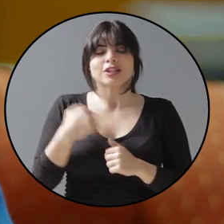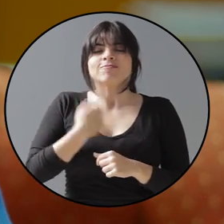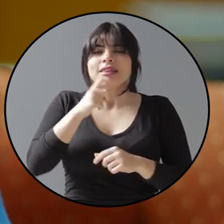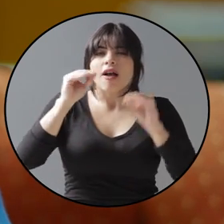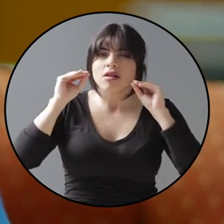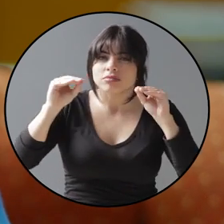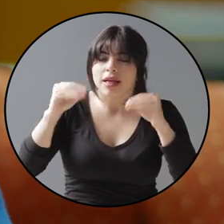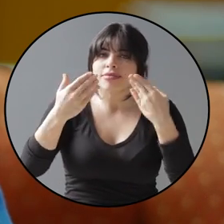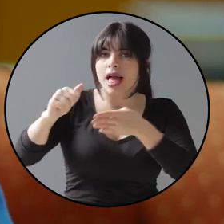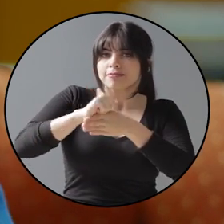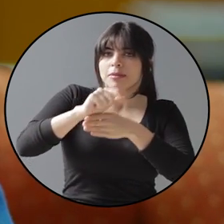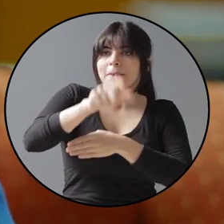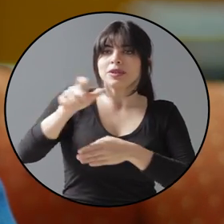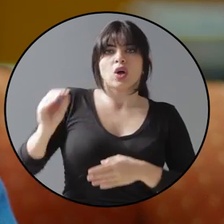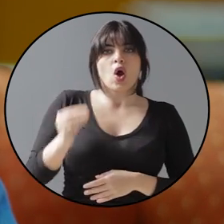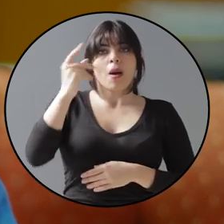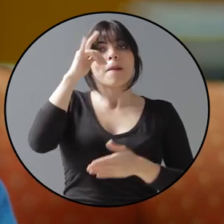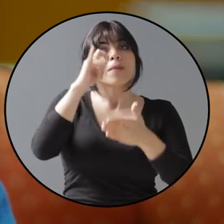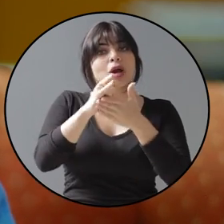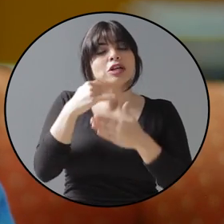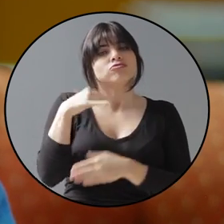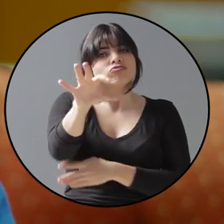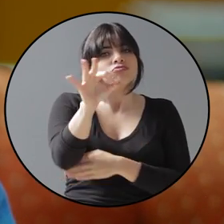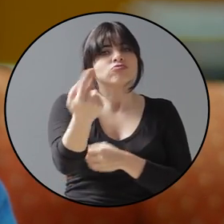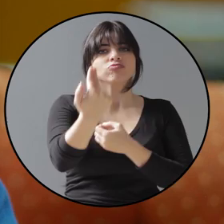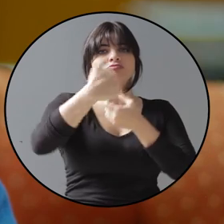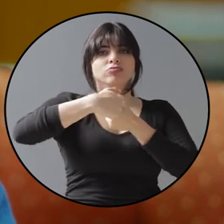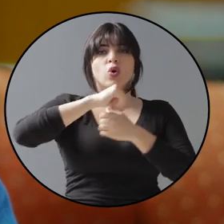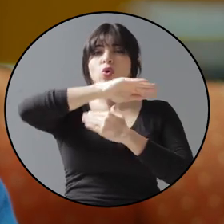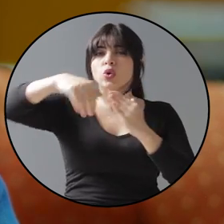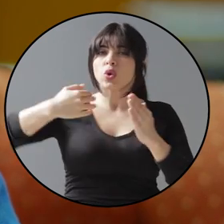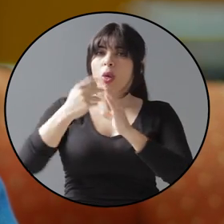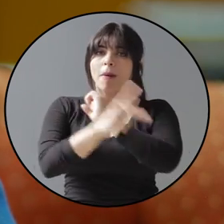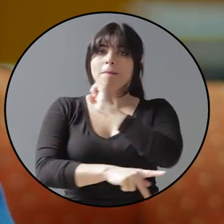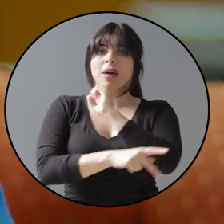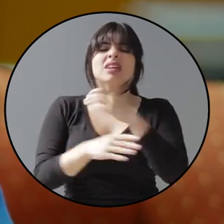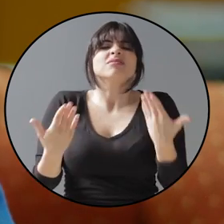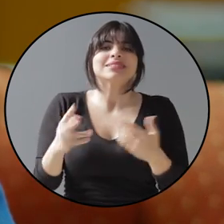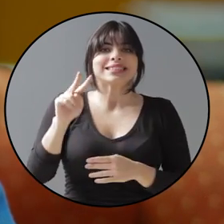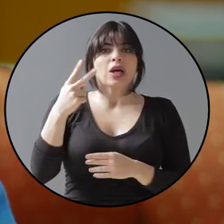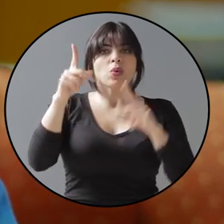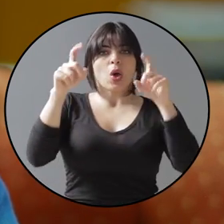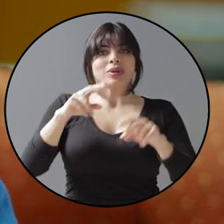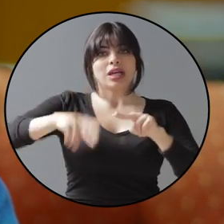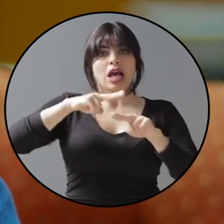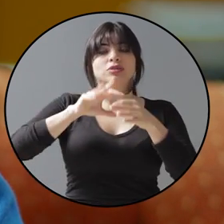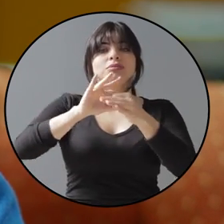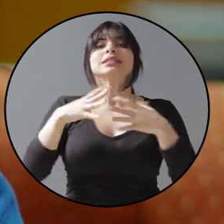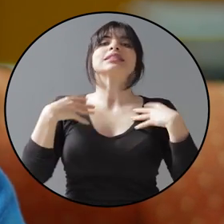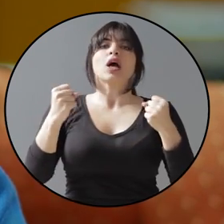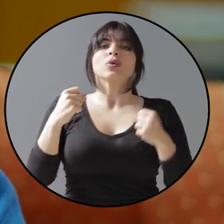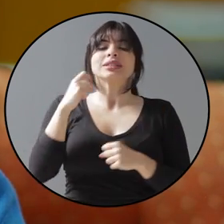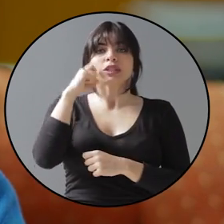educar y capacitar a las personas jóvenes. Por eso les invito a participar en todo el país en la segunda encuesta nacional sobre salud